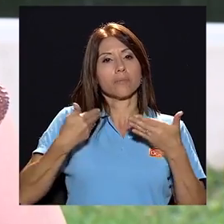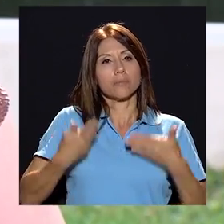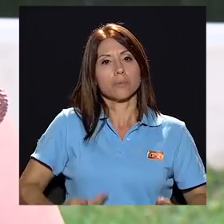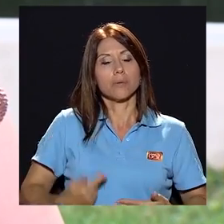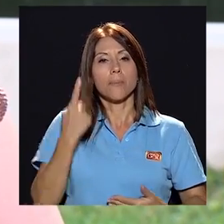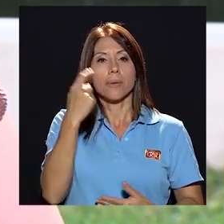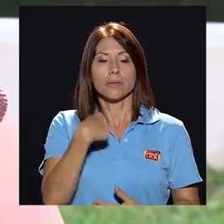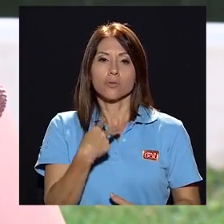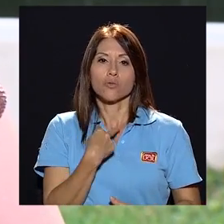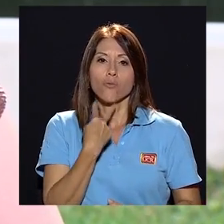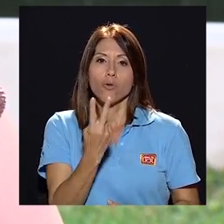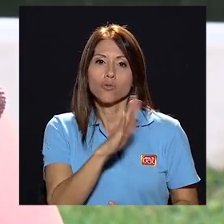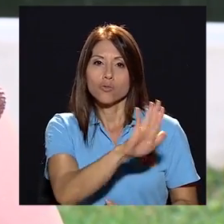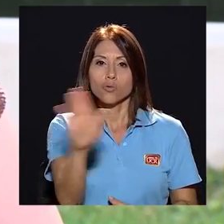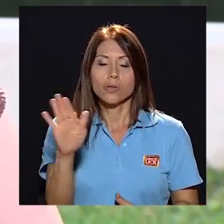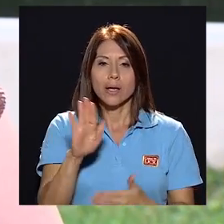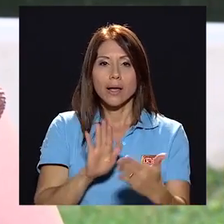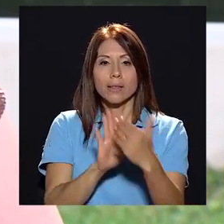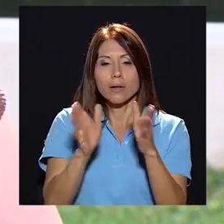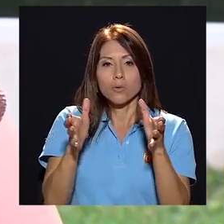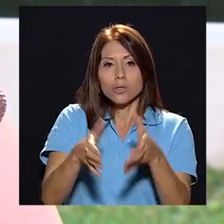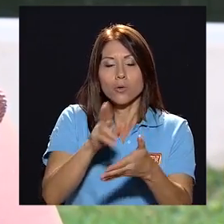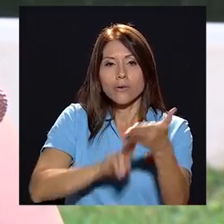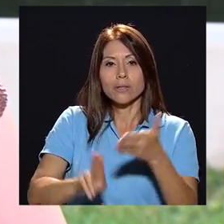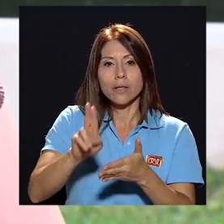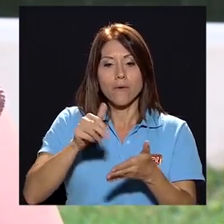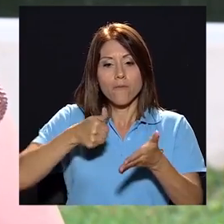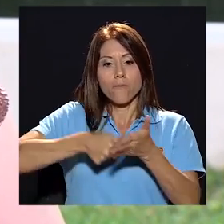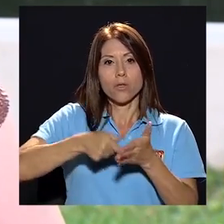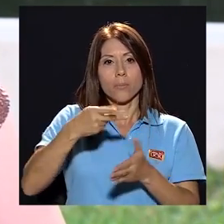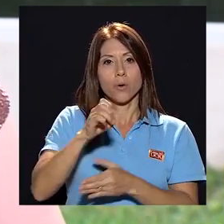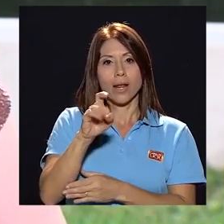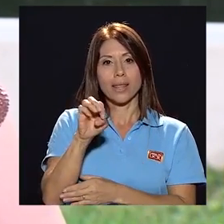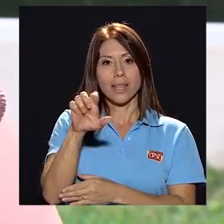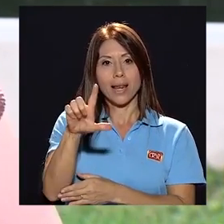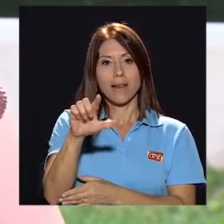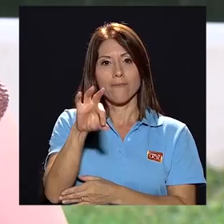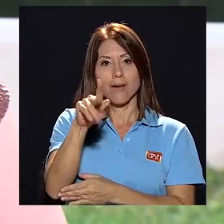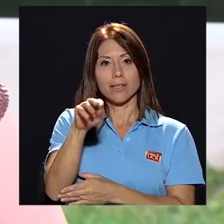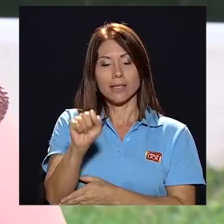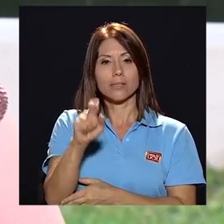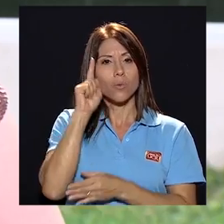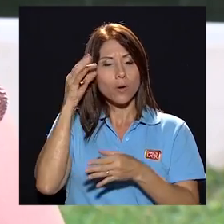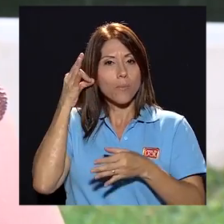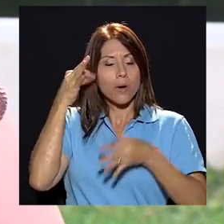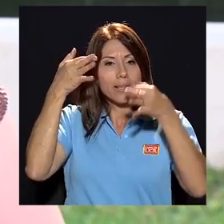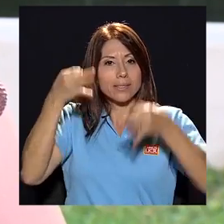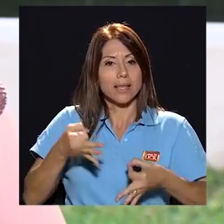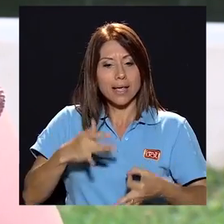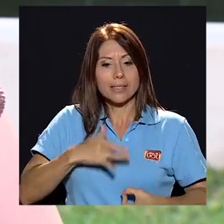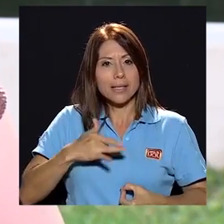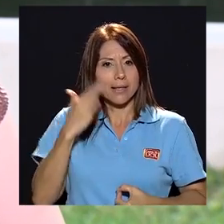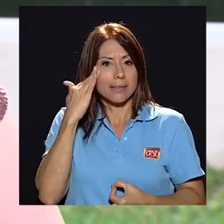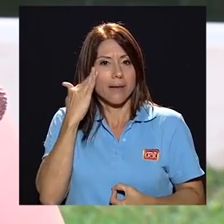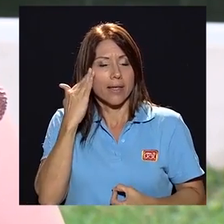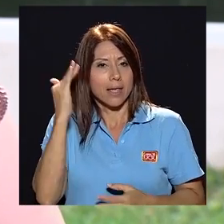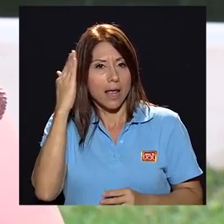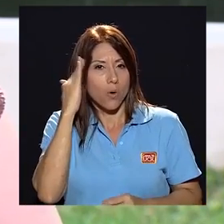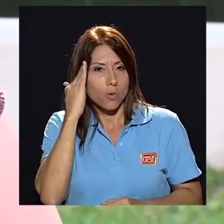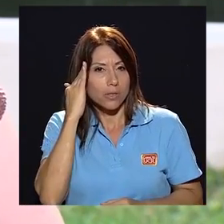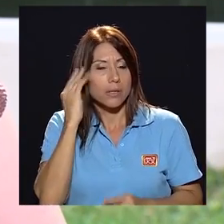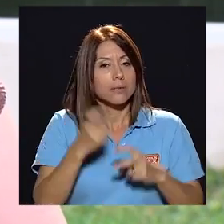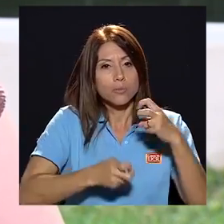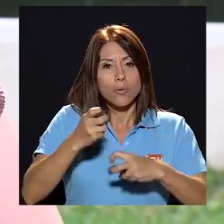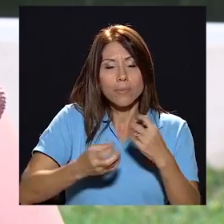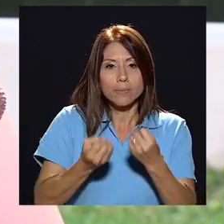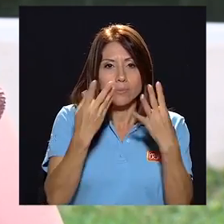voto para hacer su voz ante el consejo universitario vote por Gretel Fallas una mujer decidida que siente que sabe y que